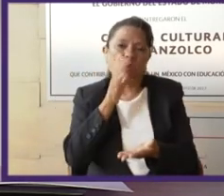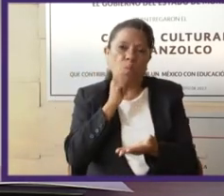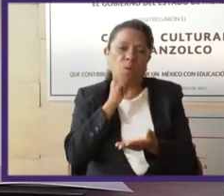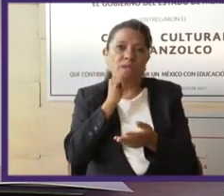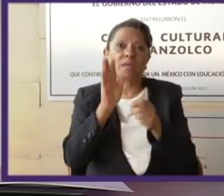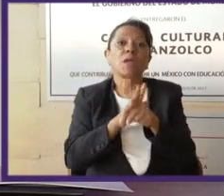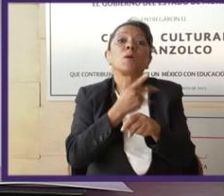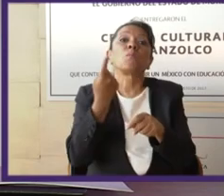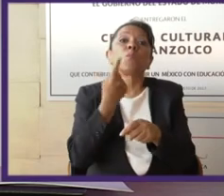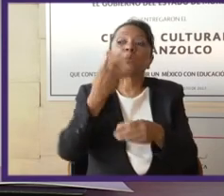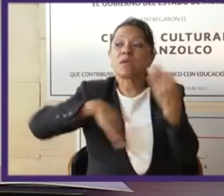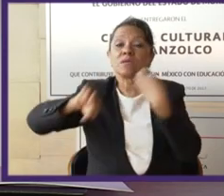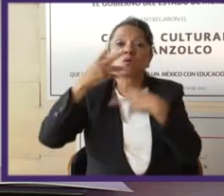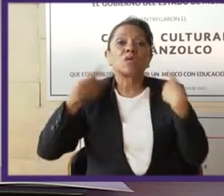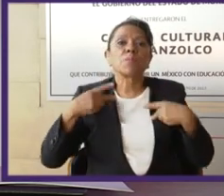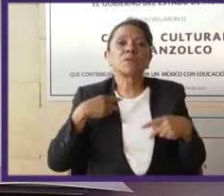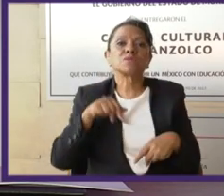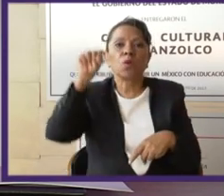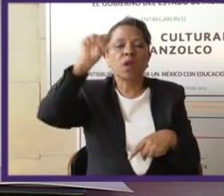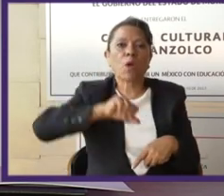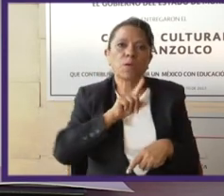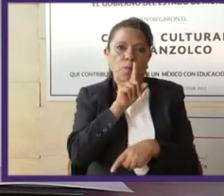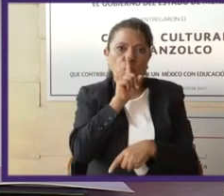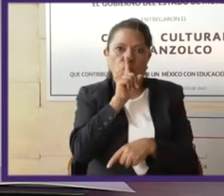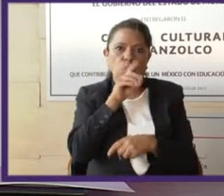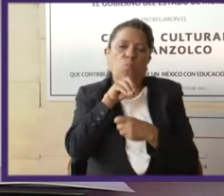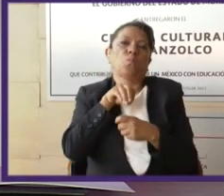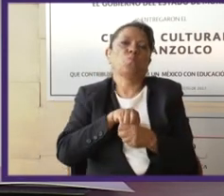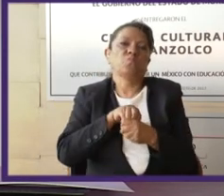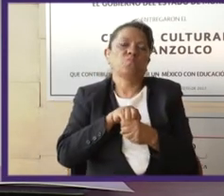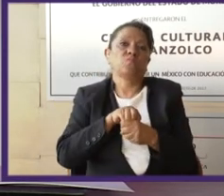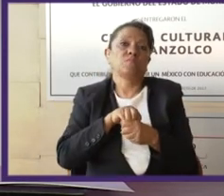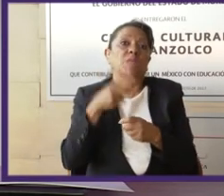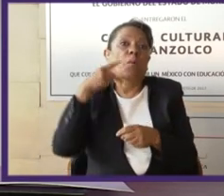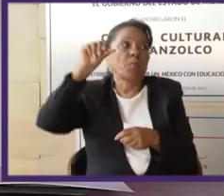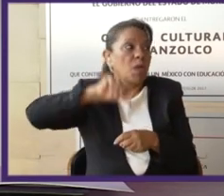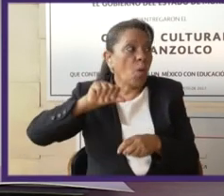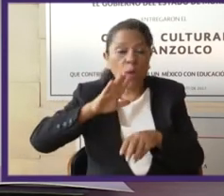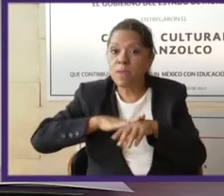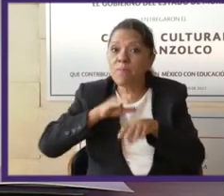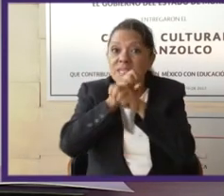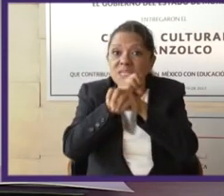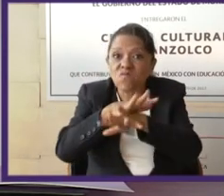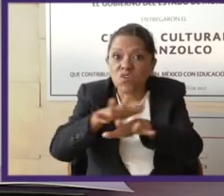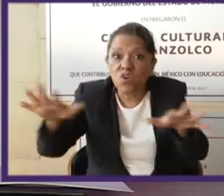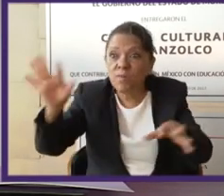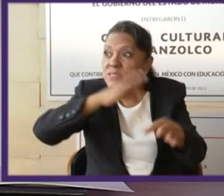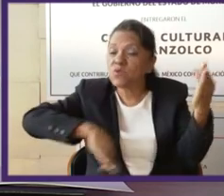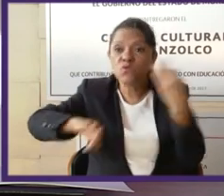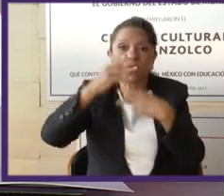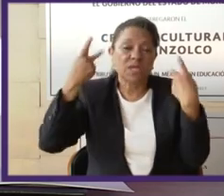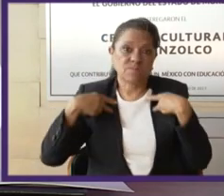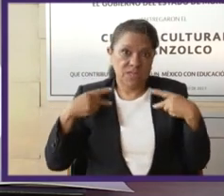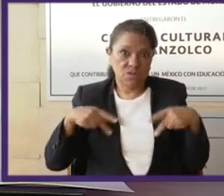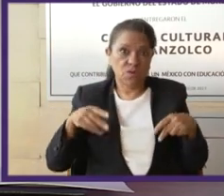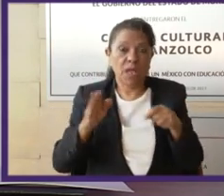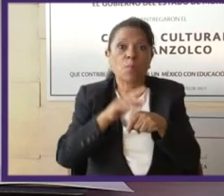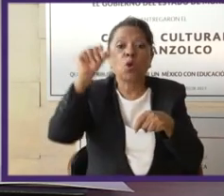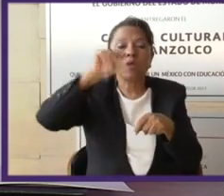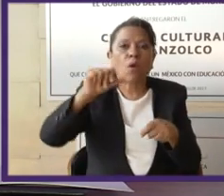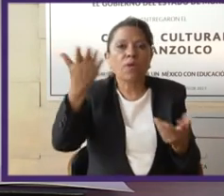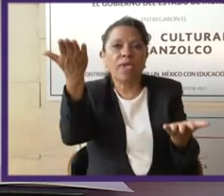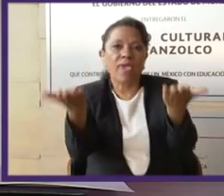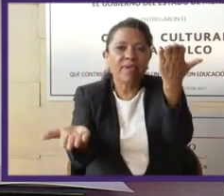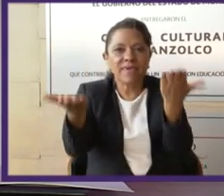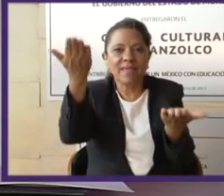México va a avanzar mucho, hoy la gente está mucho más informada, hoy hay el equilibrio ese entre los medios de comunicación y la red social, que